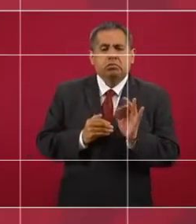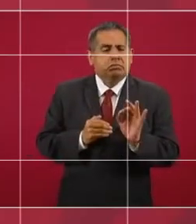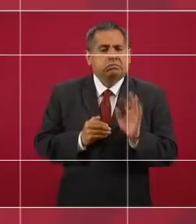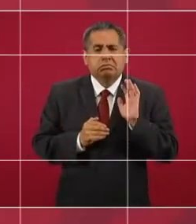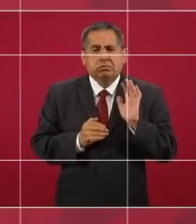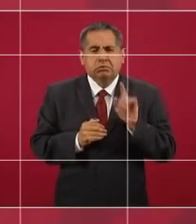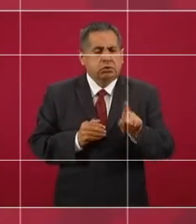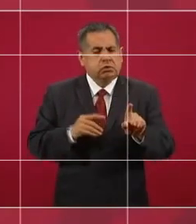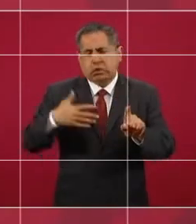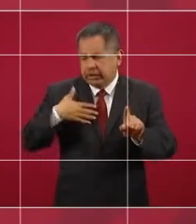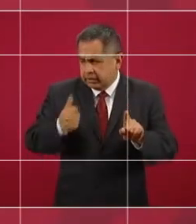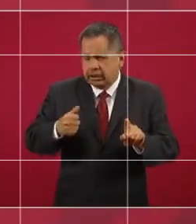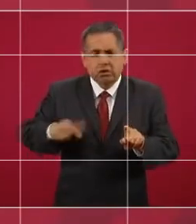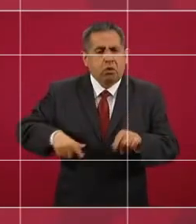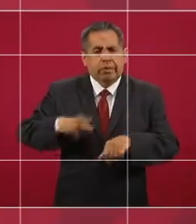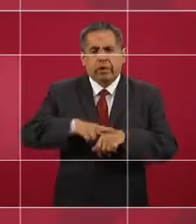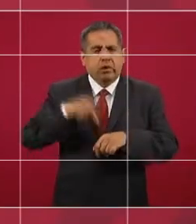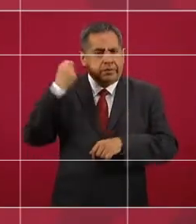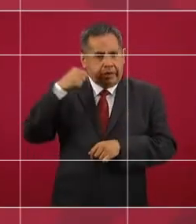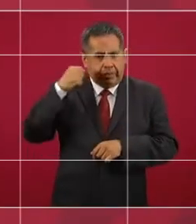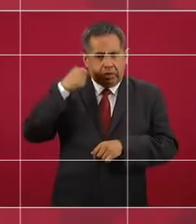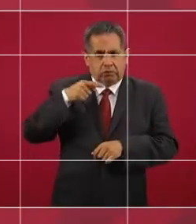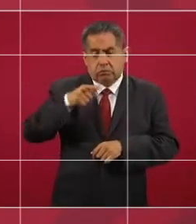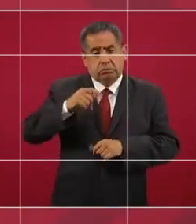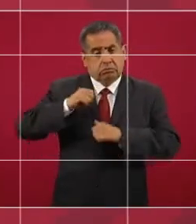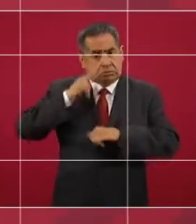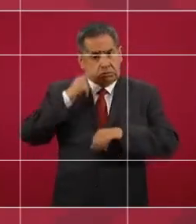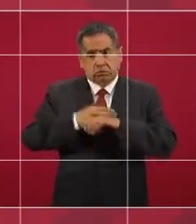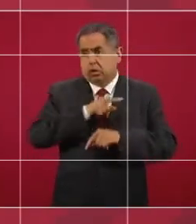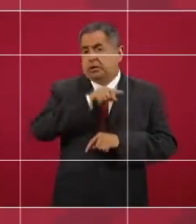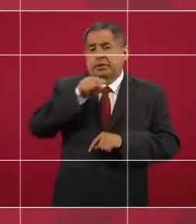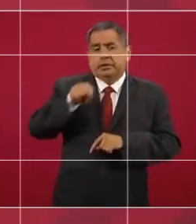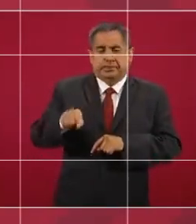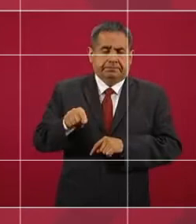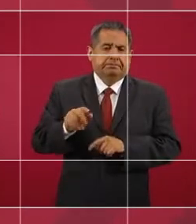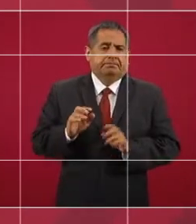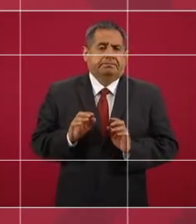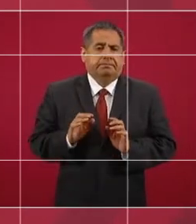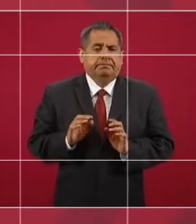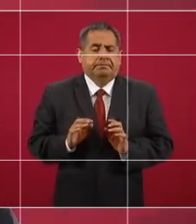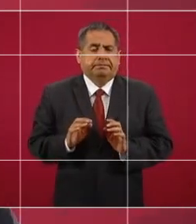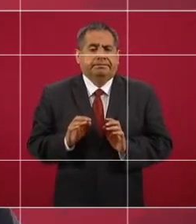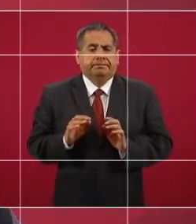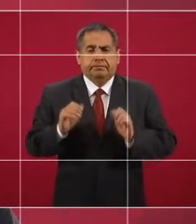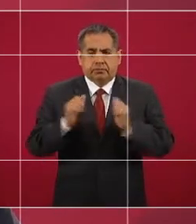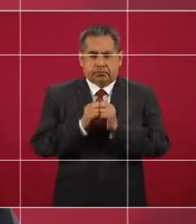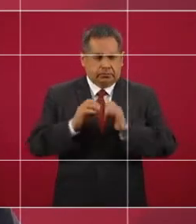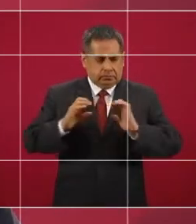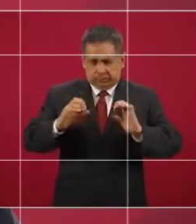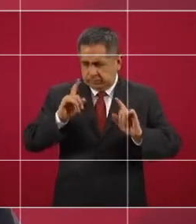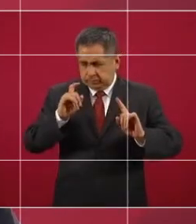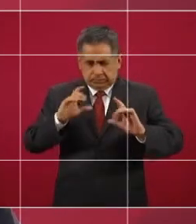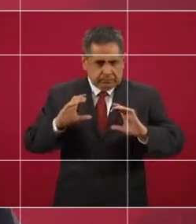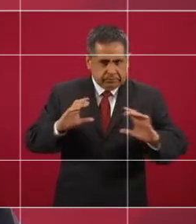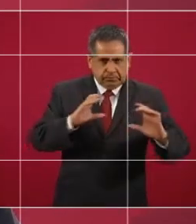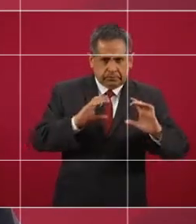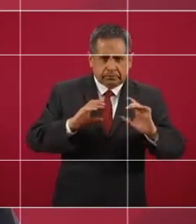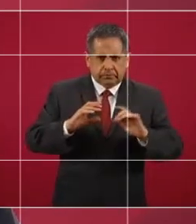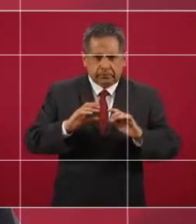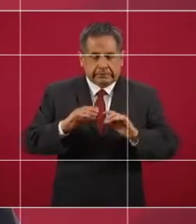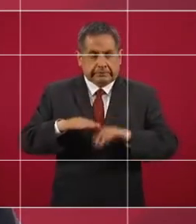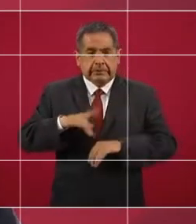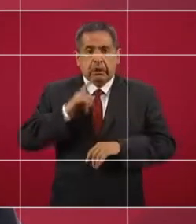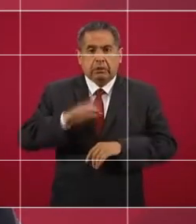yo entiendo al gobernador de Tabasco. Él es el que está allá con el agua a la